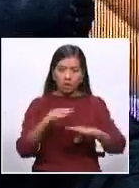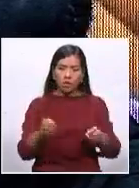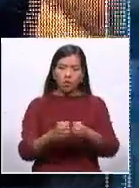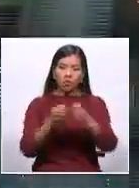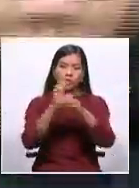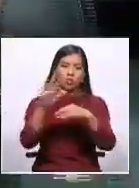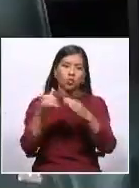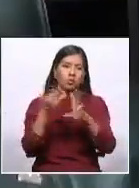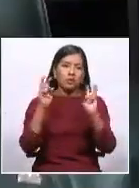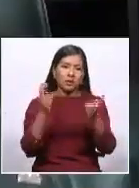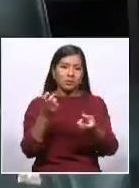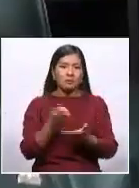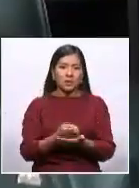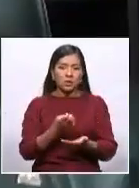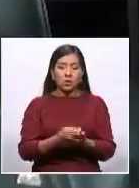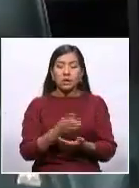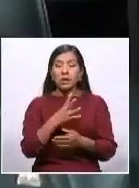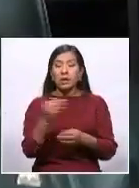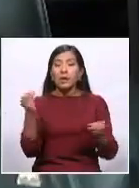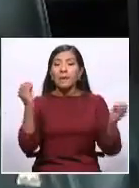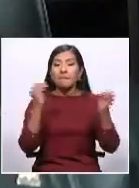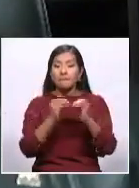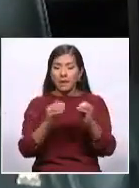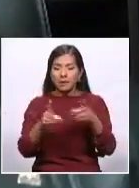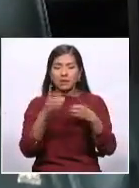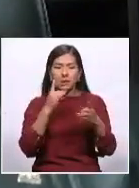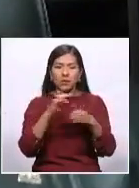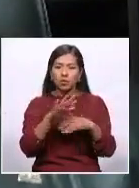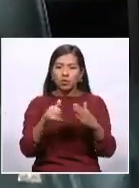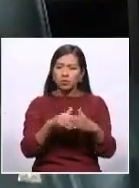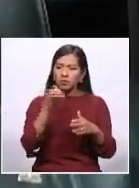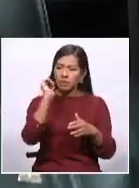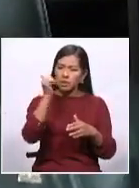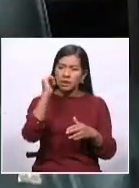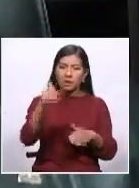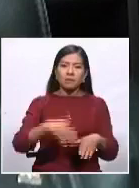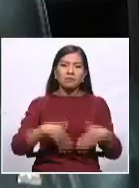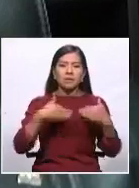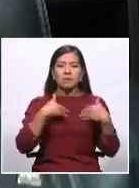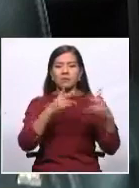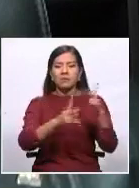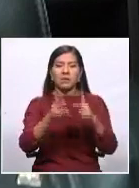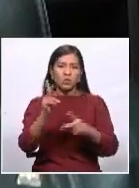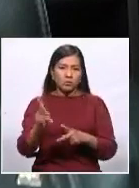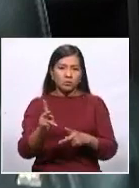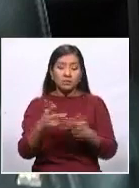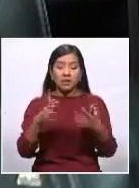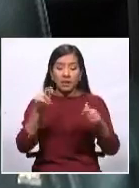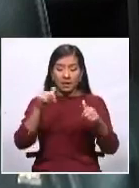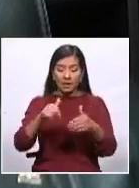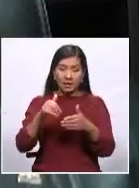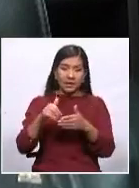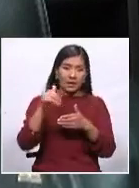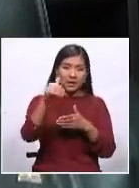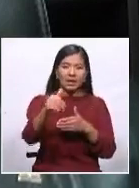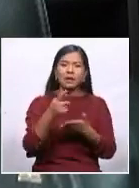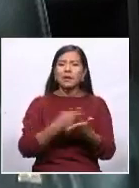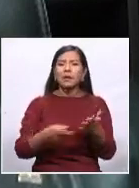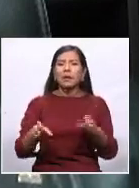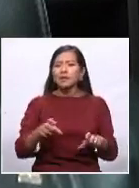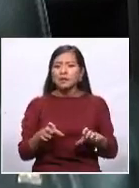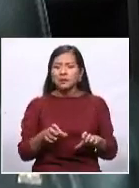macroeconómicas pero también para el diario vivir de la gente qué se puede hacer de aquí en adelante cómo se